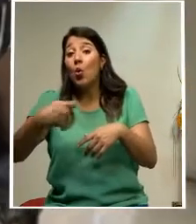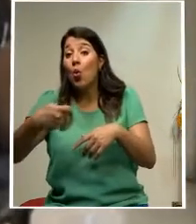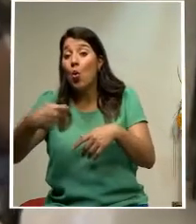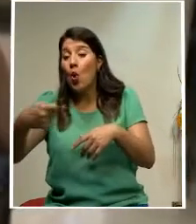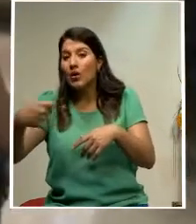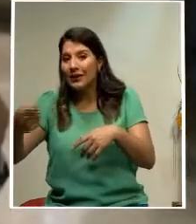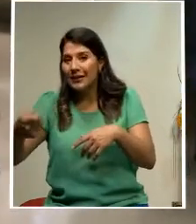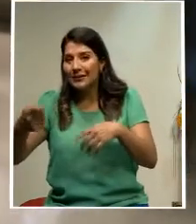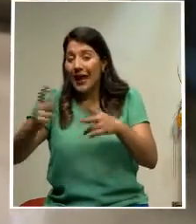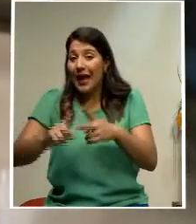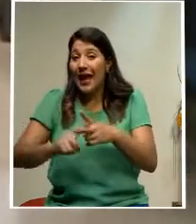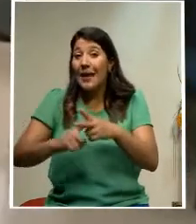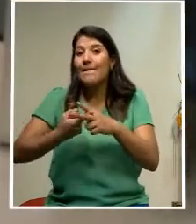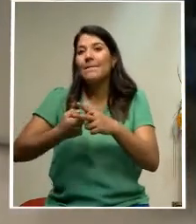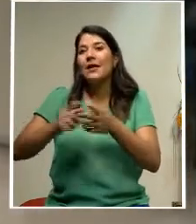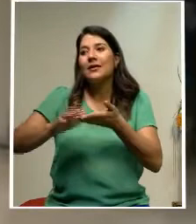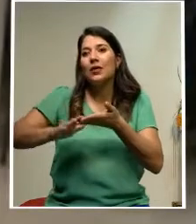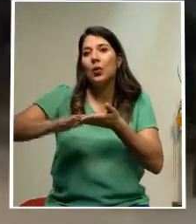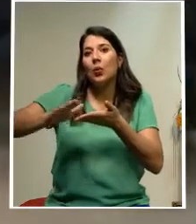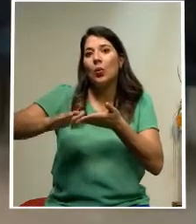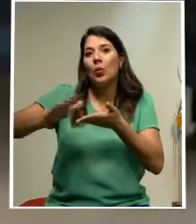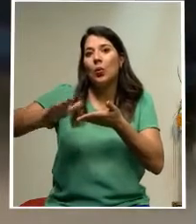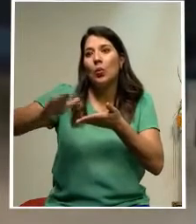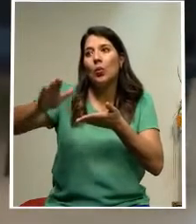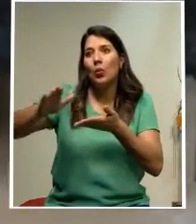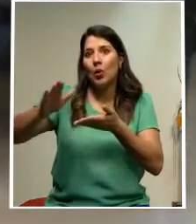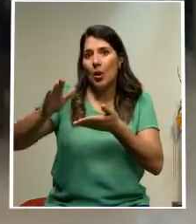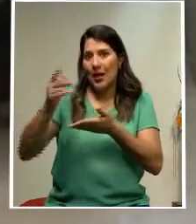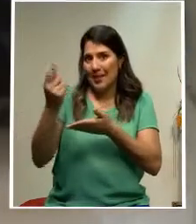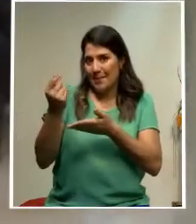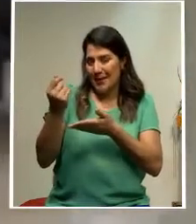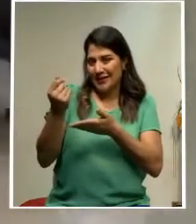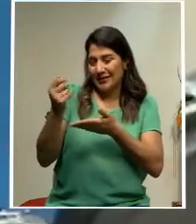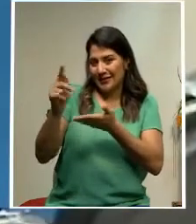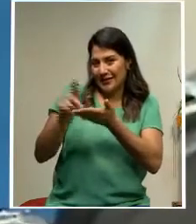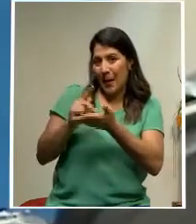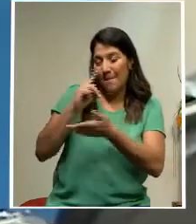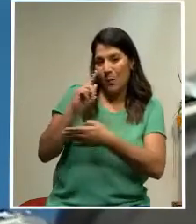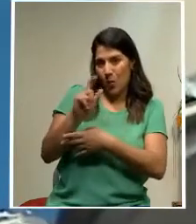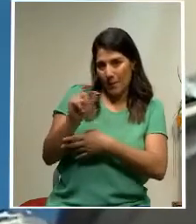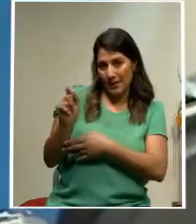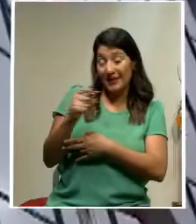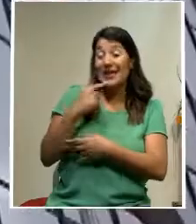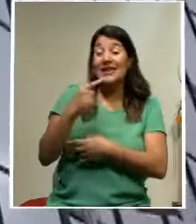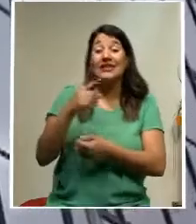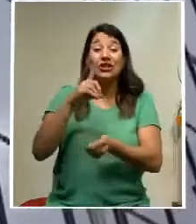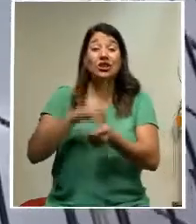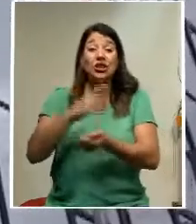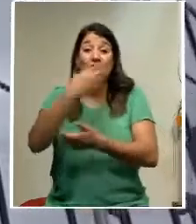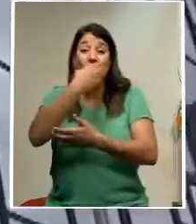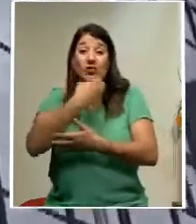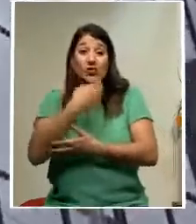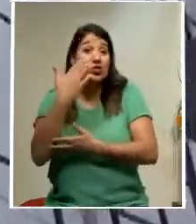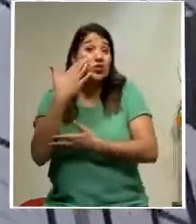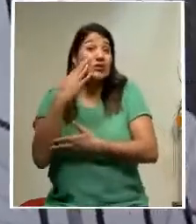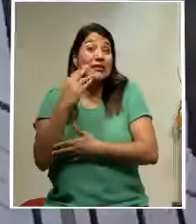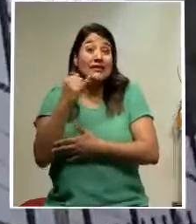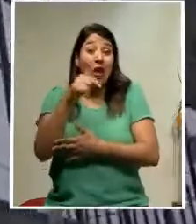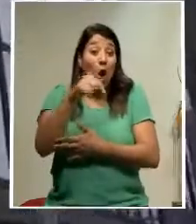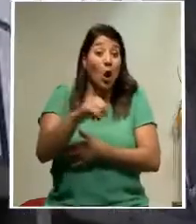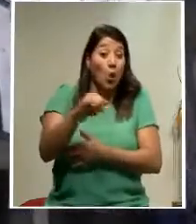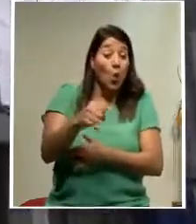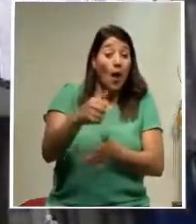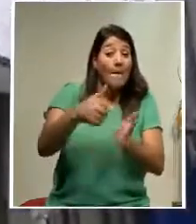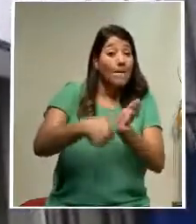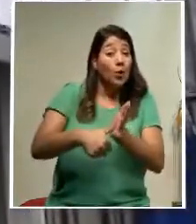incrementarse la pensión encima de lo normal. Macaya mencionó que es impredecible saber si este jueves se votará o no estas reformas